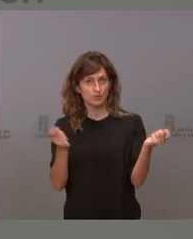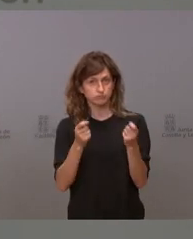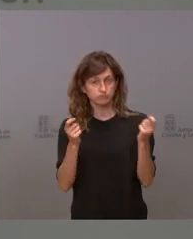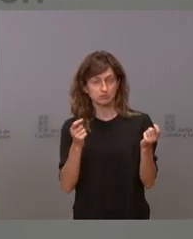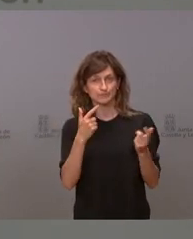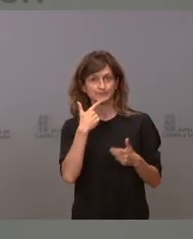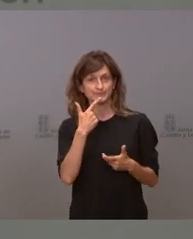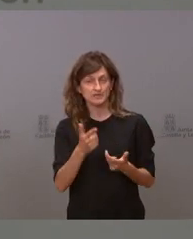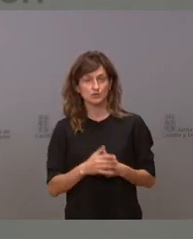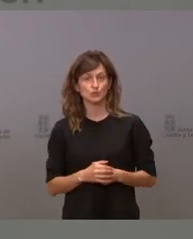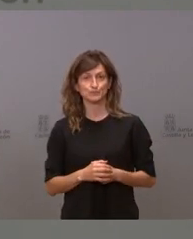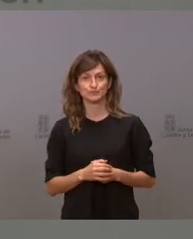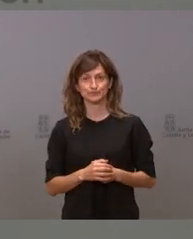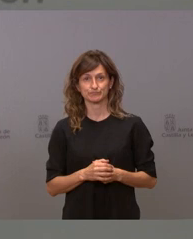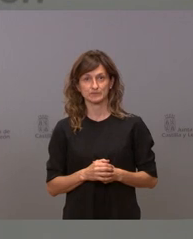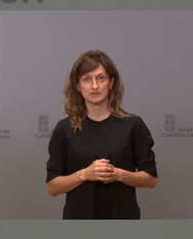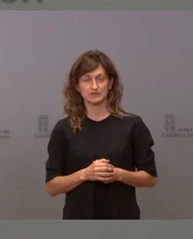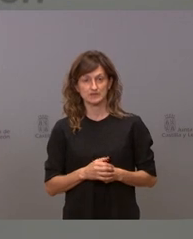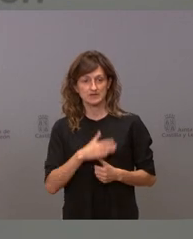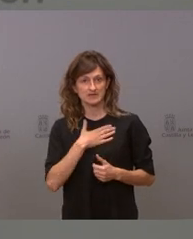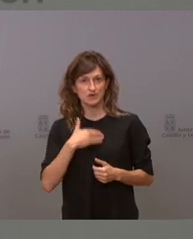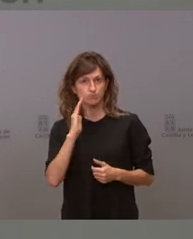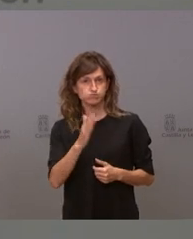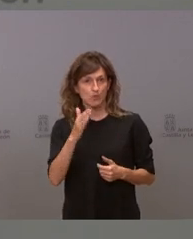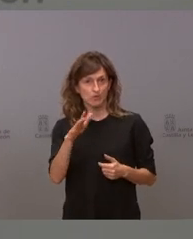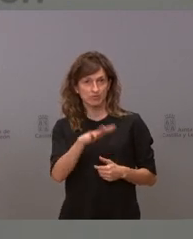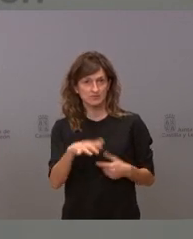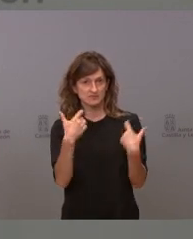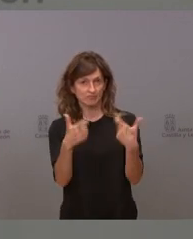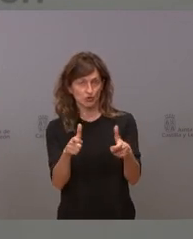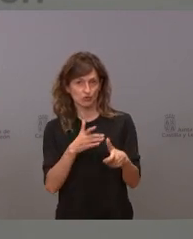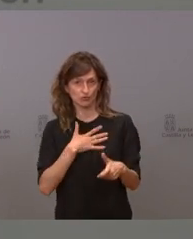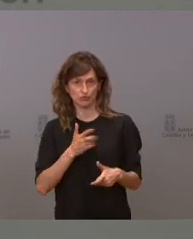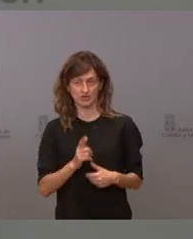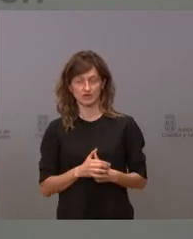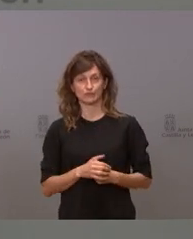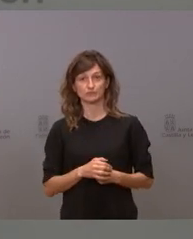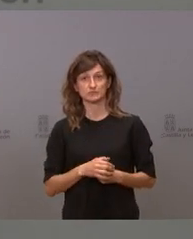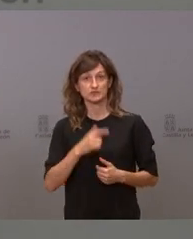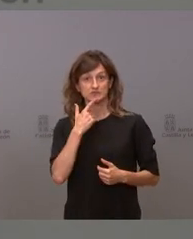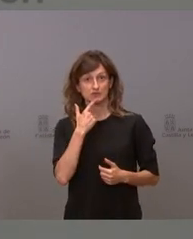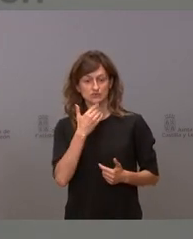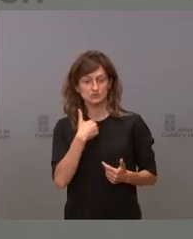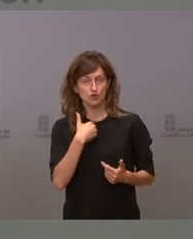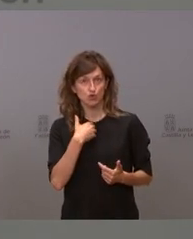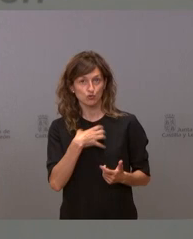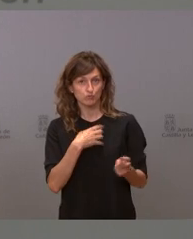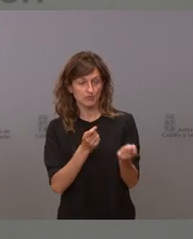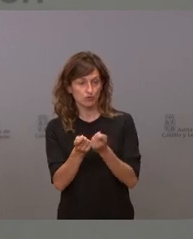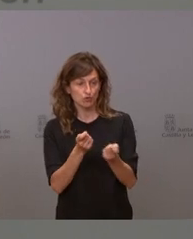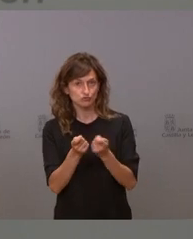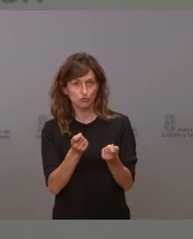no tenemos interés en perjudicar a nadie nosotros sí que hemos dicho de manera reiterada si yo no puedo controlar